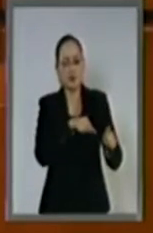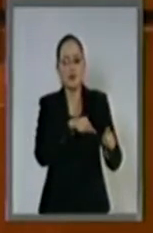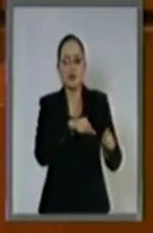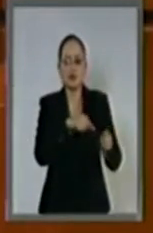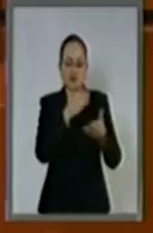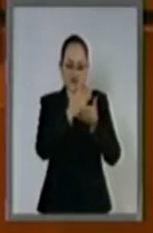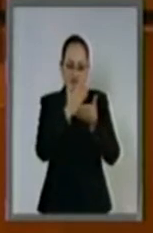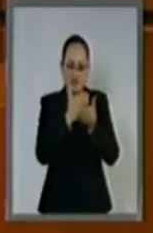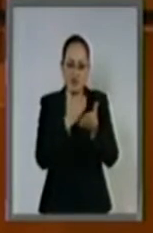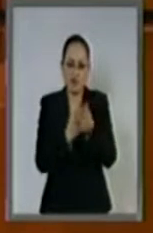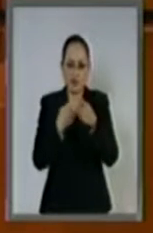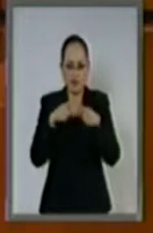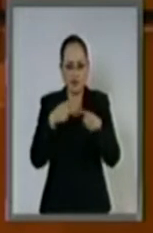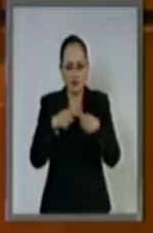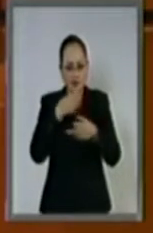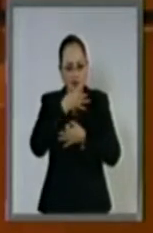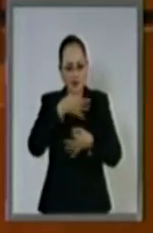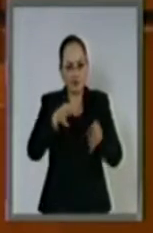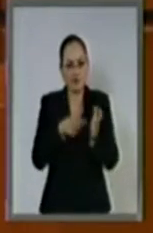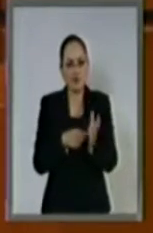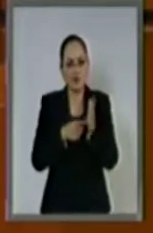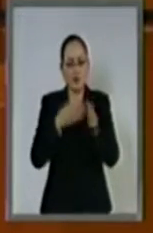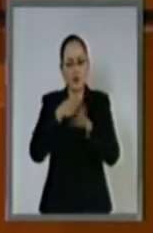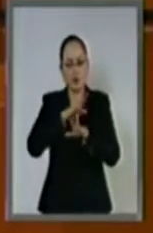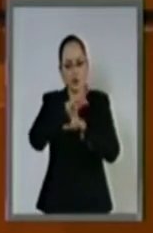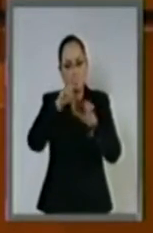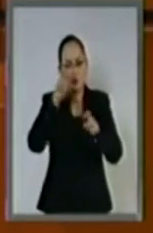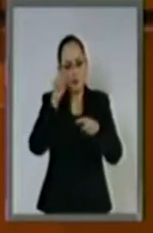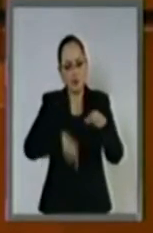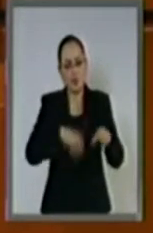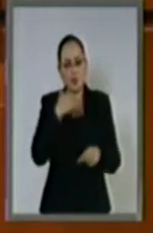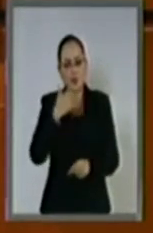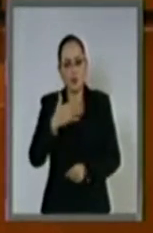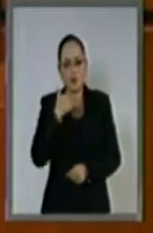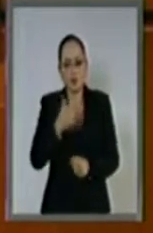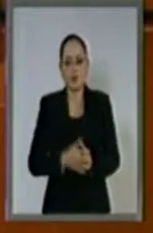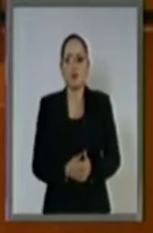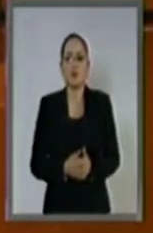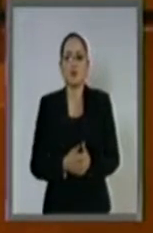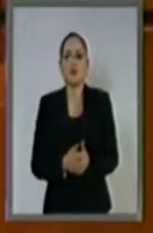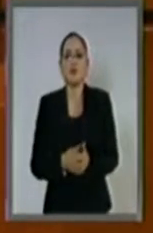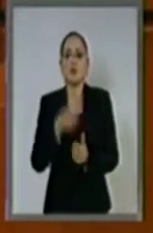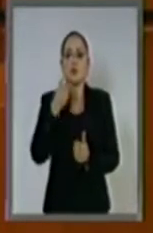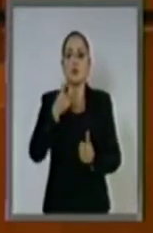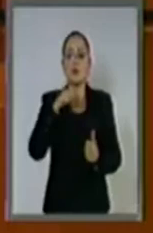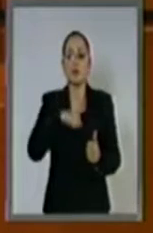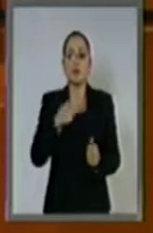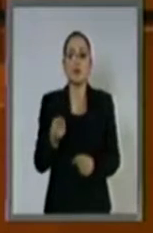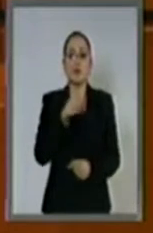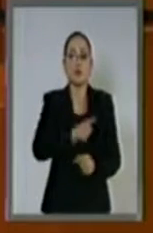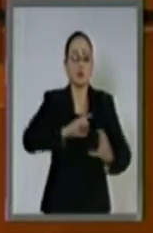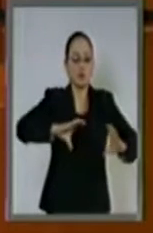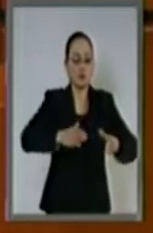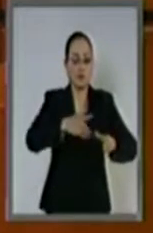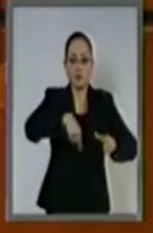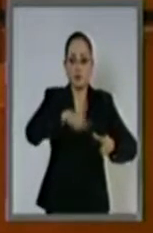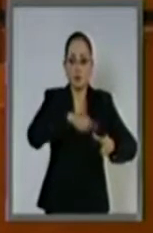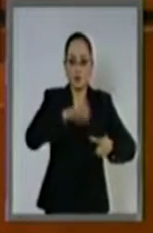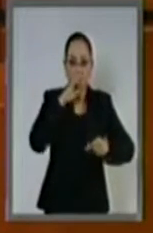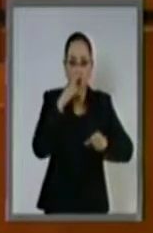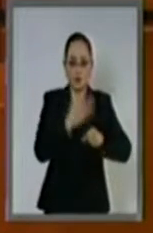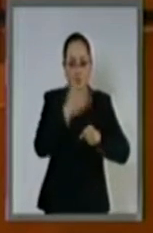Mexicanos en materia de combate a la corrupción. Esta forma mandató al Congreso de la Unión a expedir,